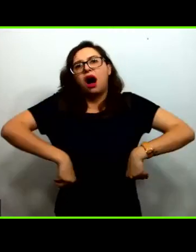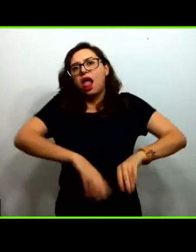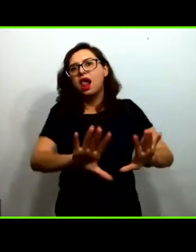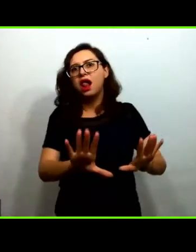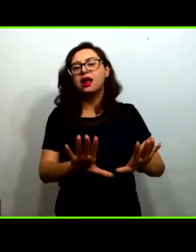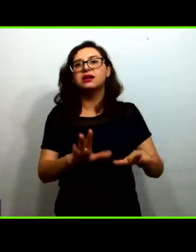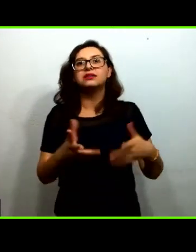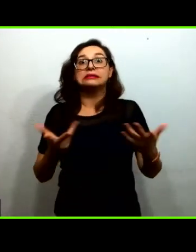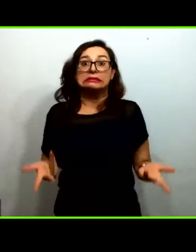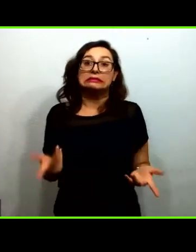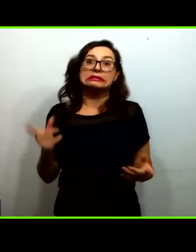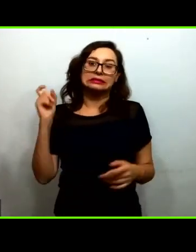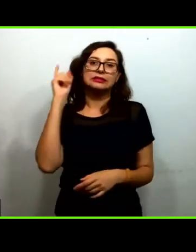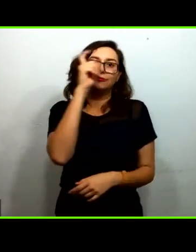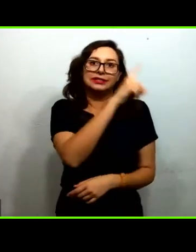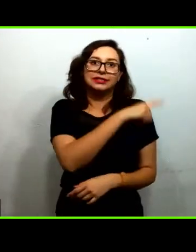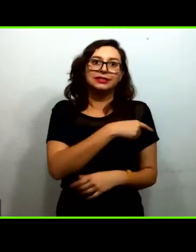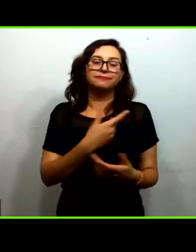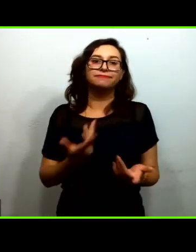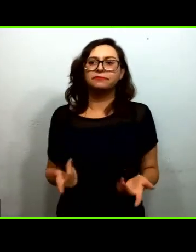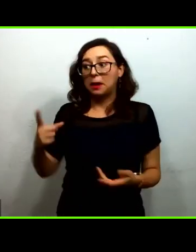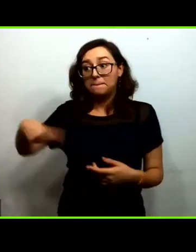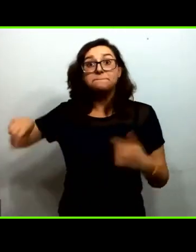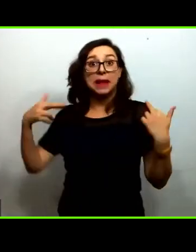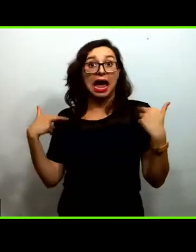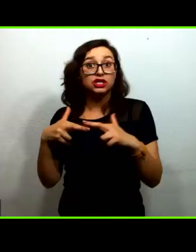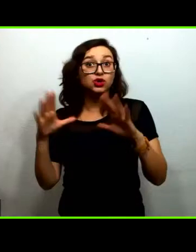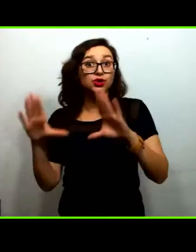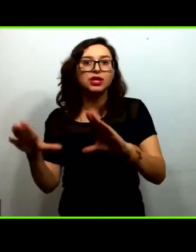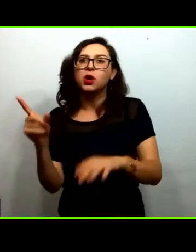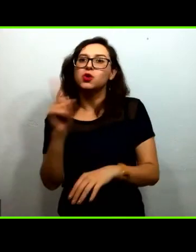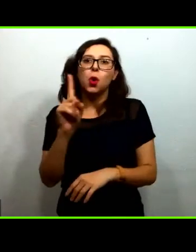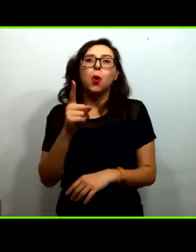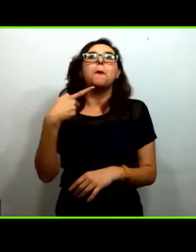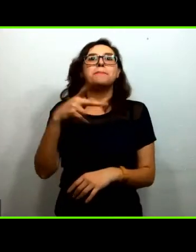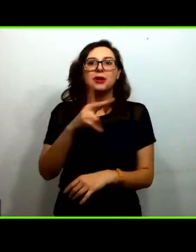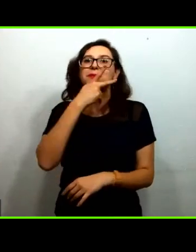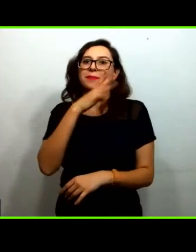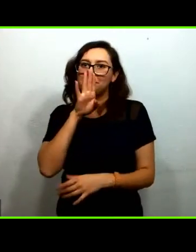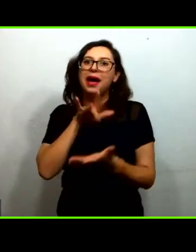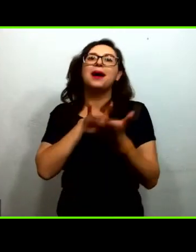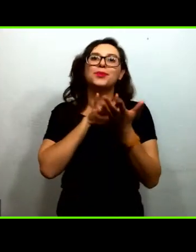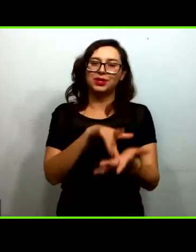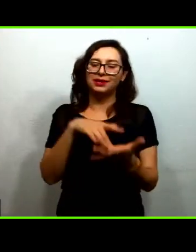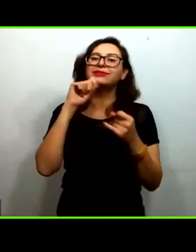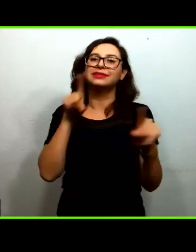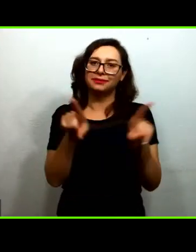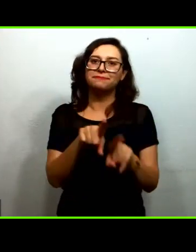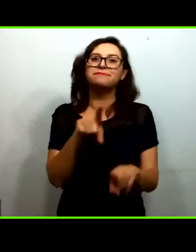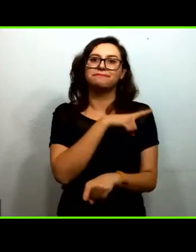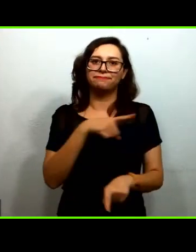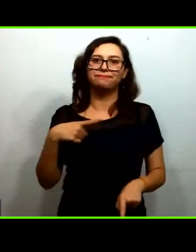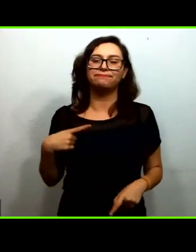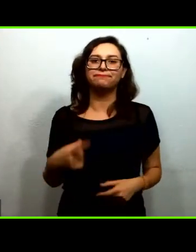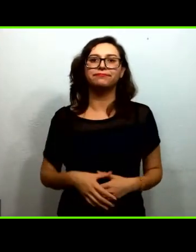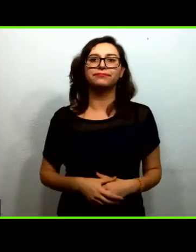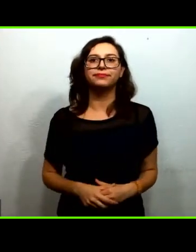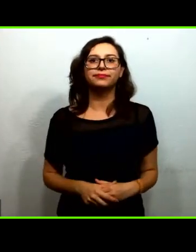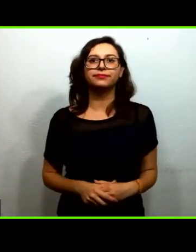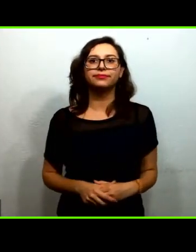puede aprender no se trata de hacer los maestros pero sí de que vean cuáles son los principios